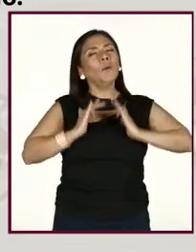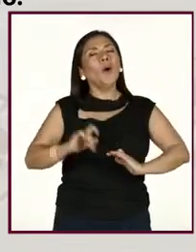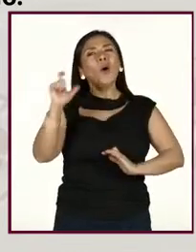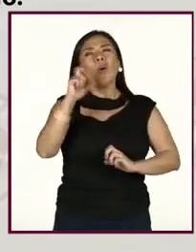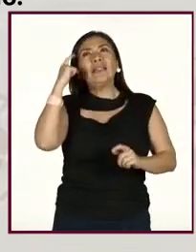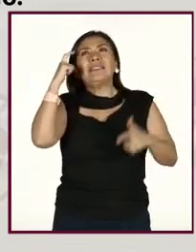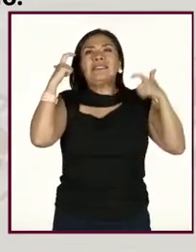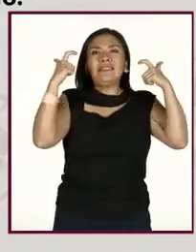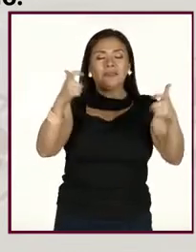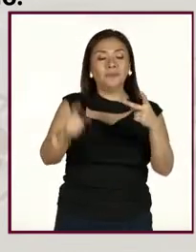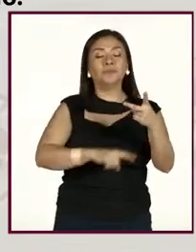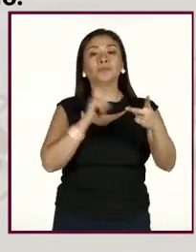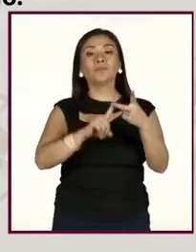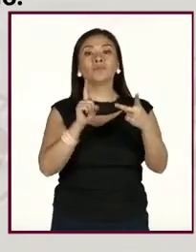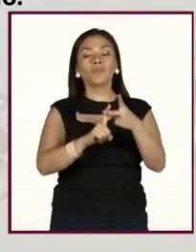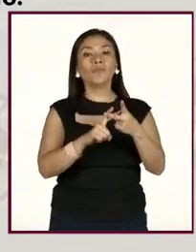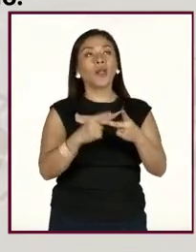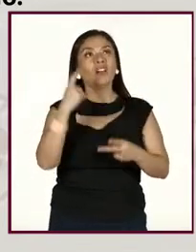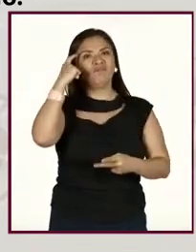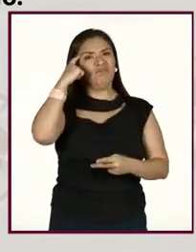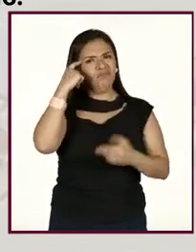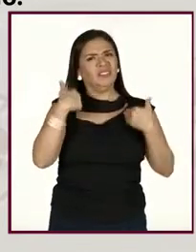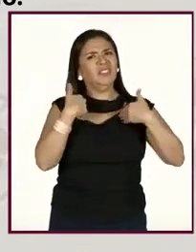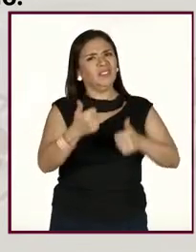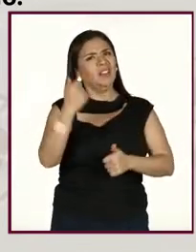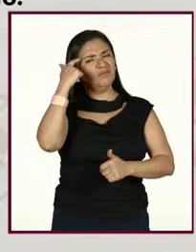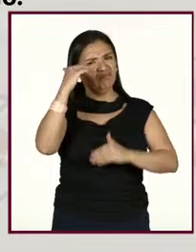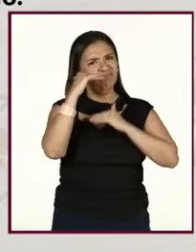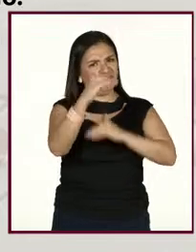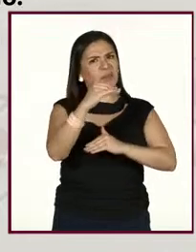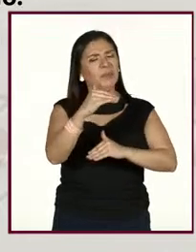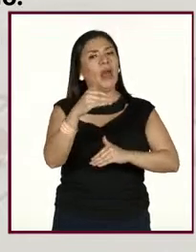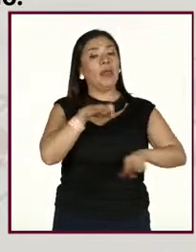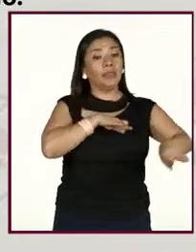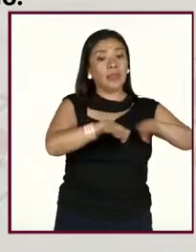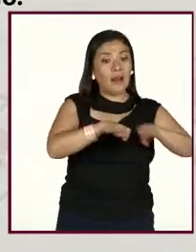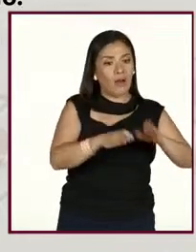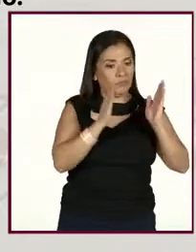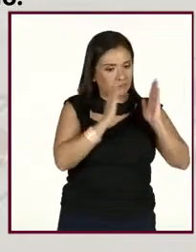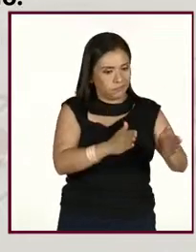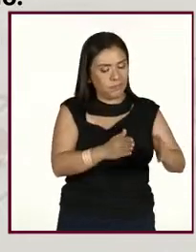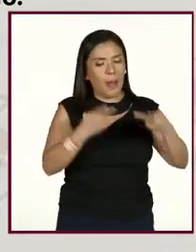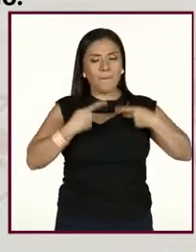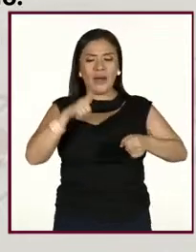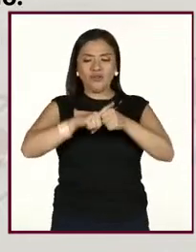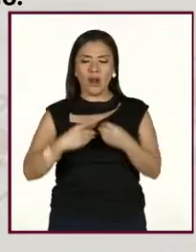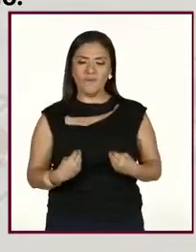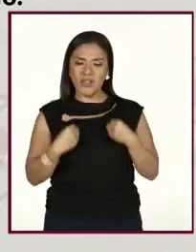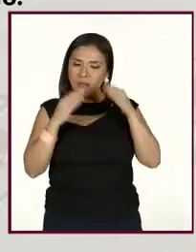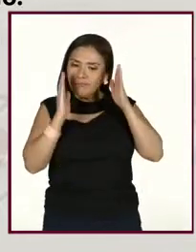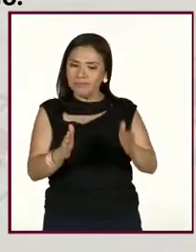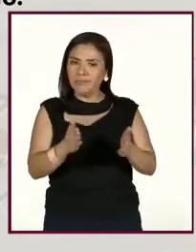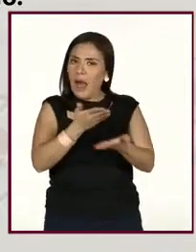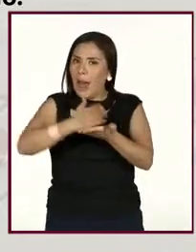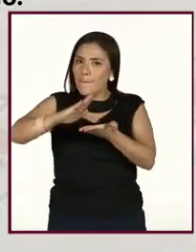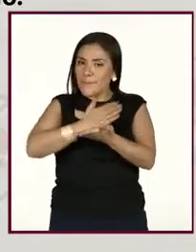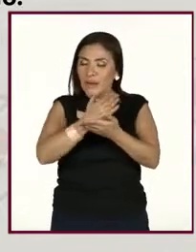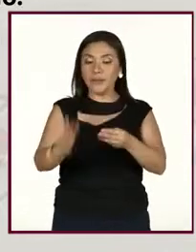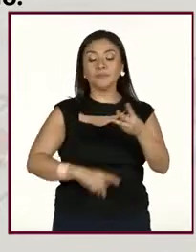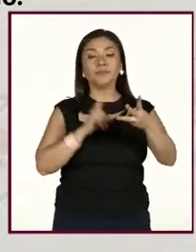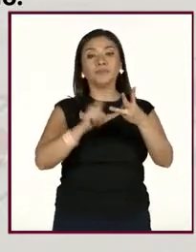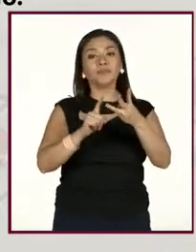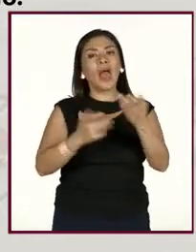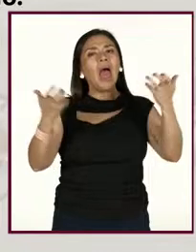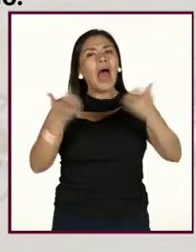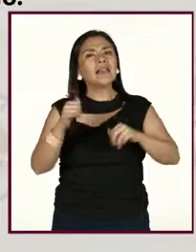estrés. B. Establecer límites claros entre el trabajo y la vida personal. C. Realizar